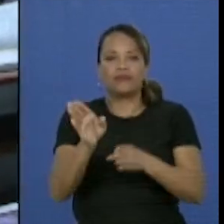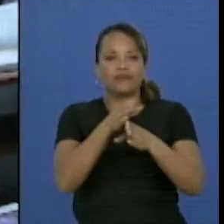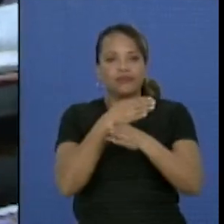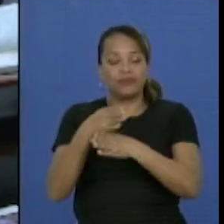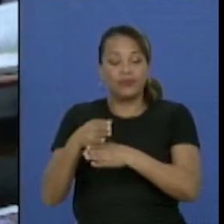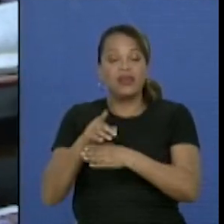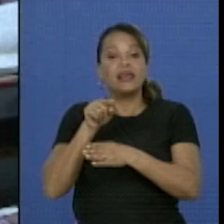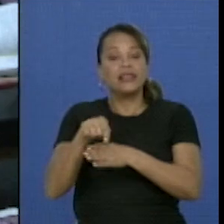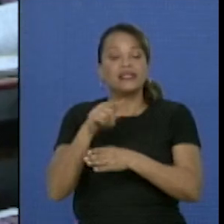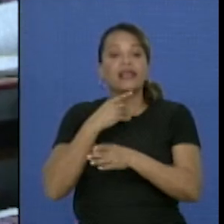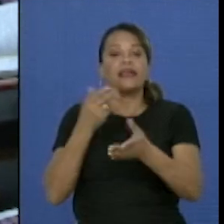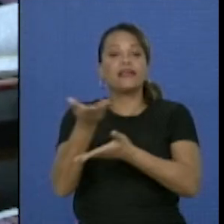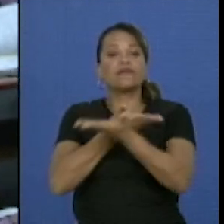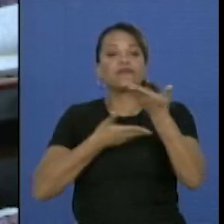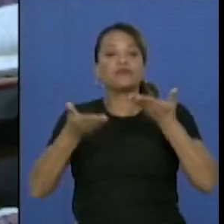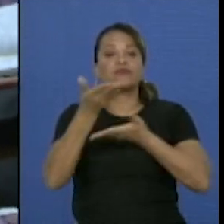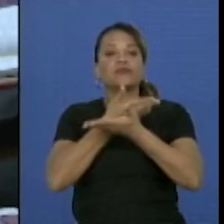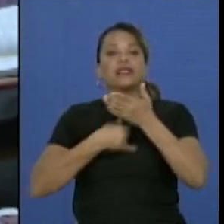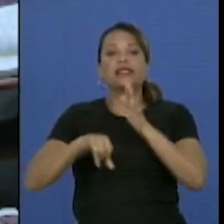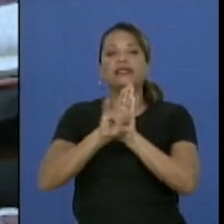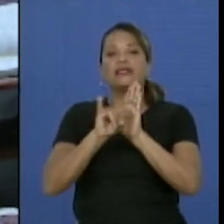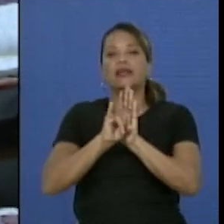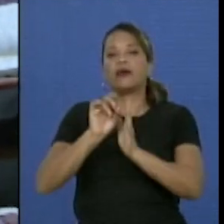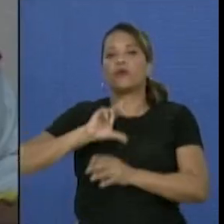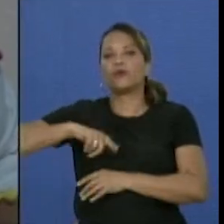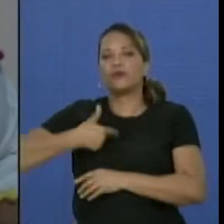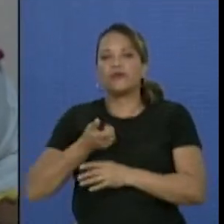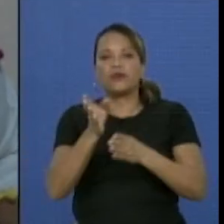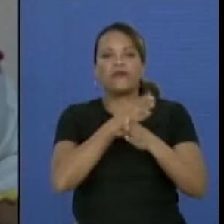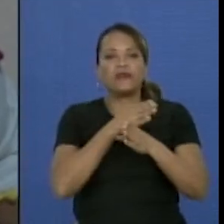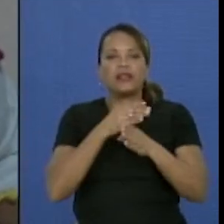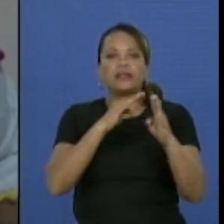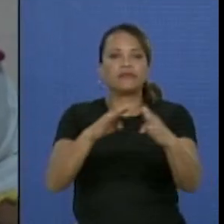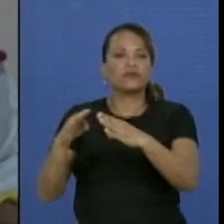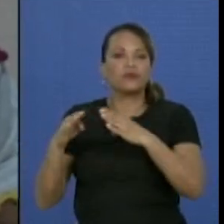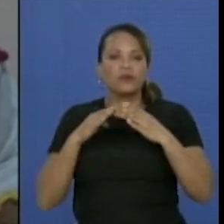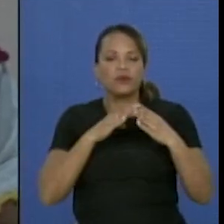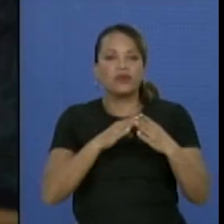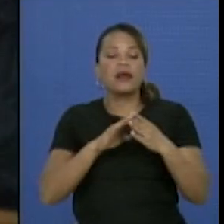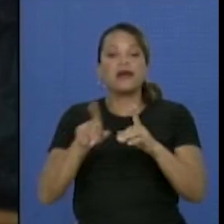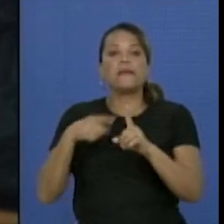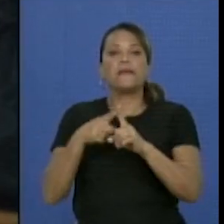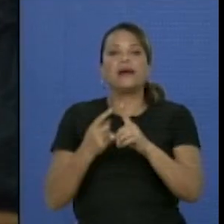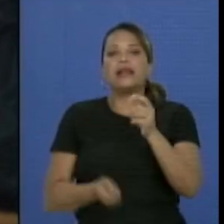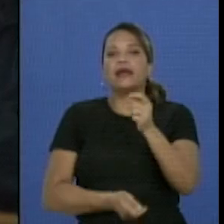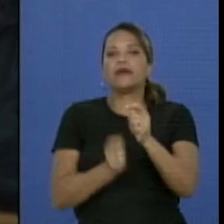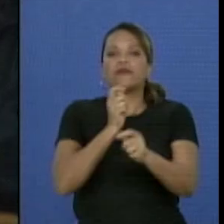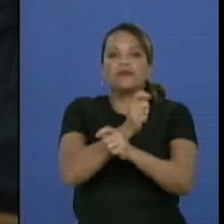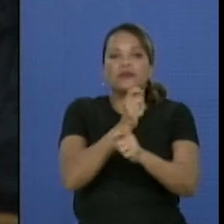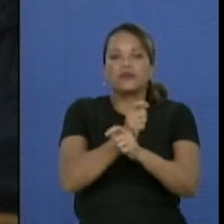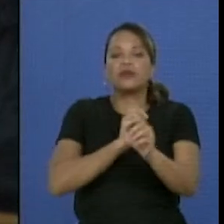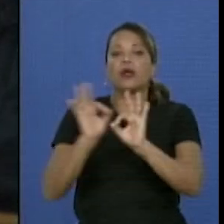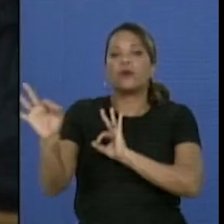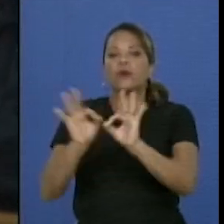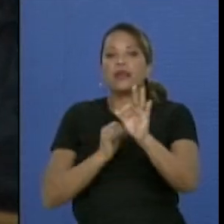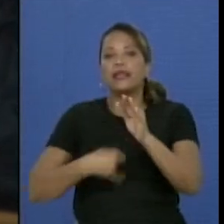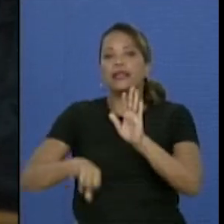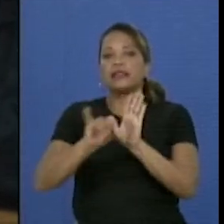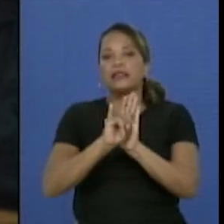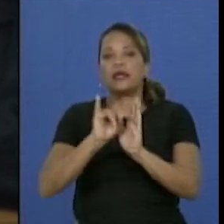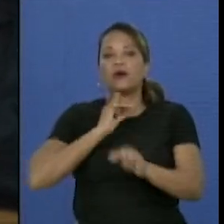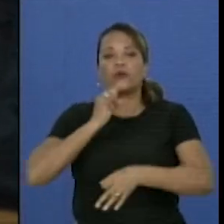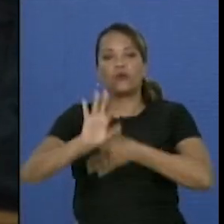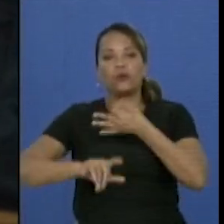que hoy debatió sobre las identidades culturales en las diferentes comunidades y la formación y conservación de una identidad